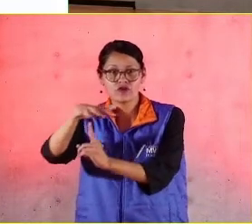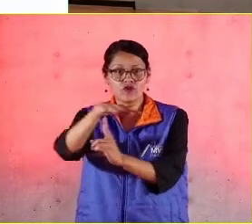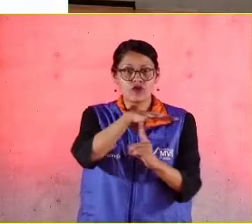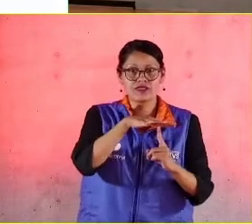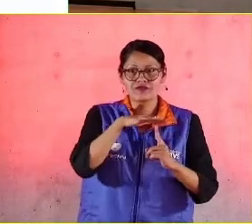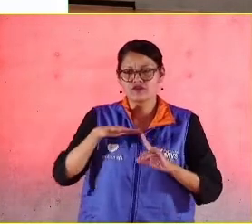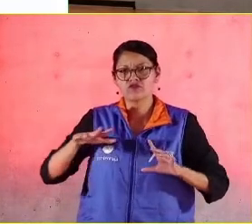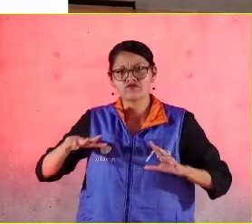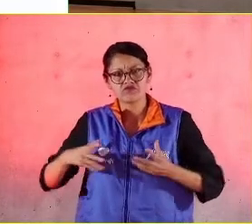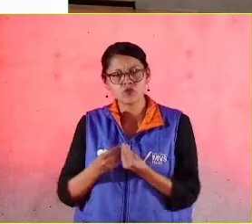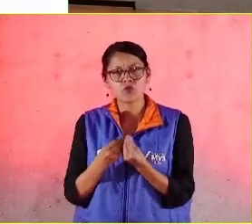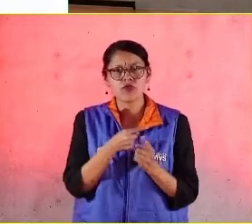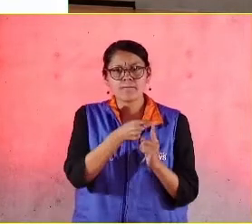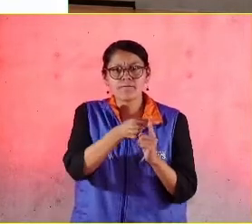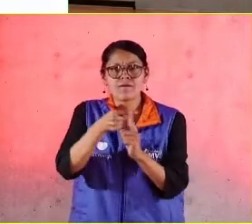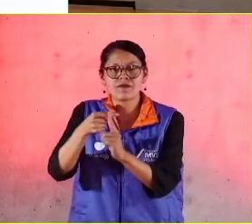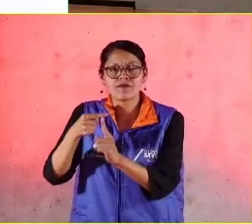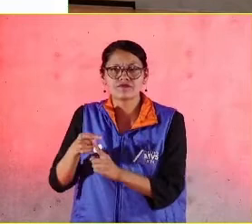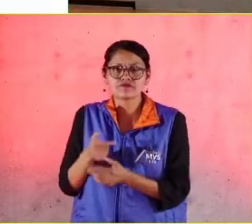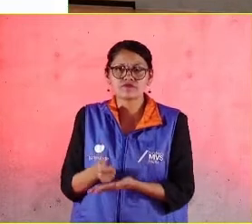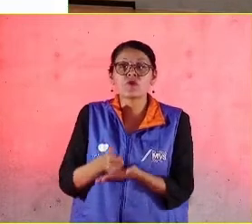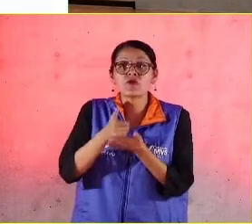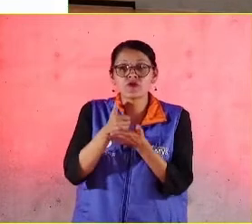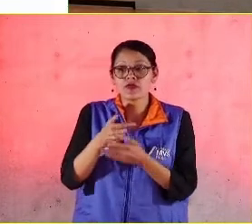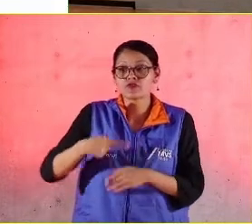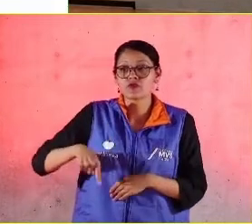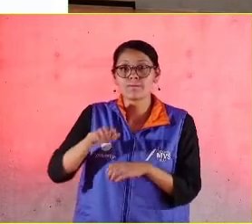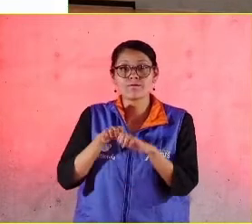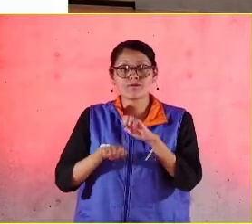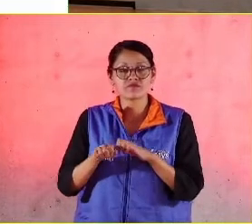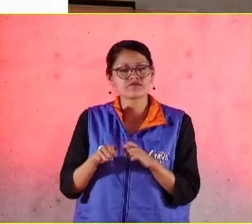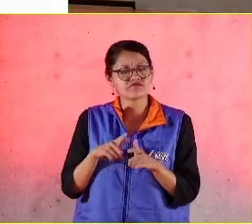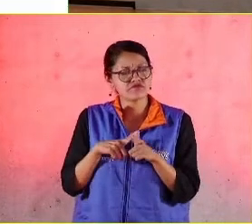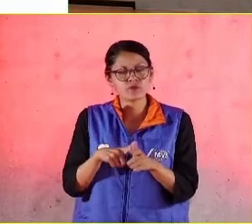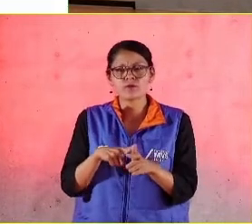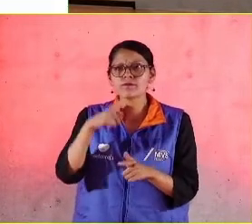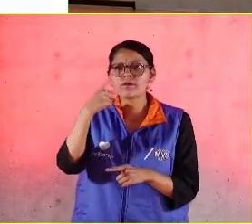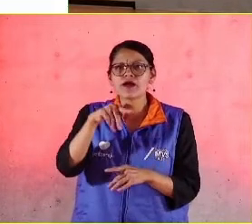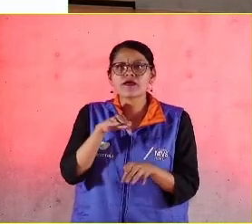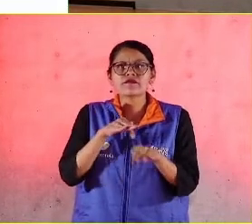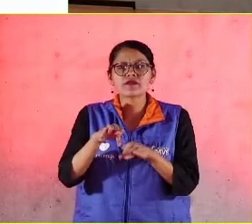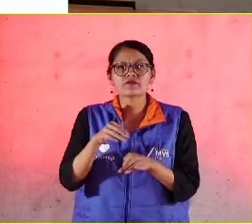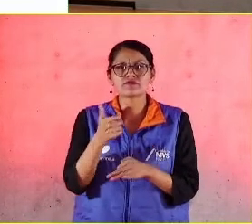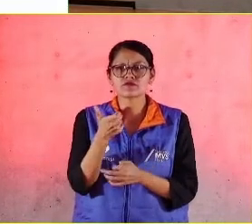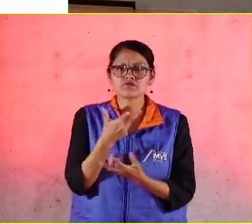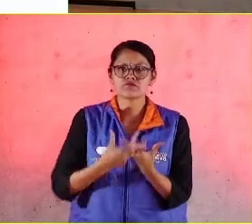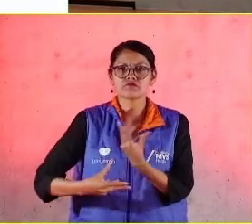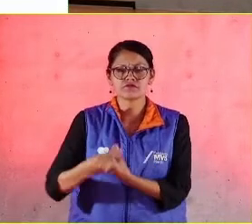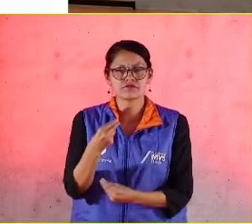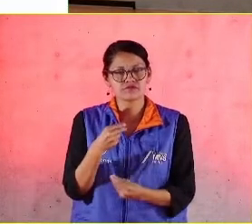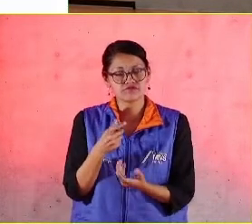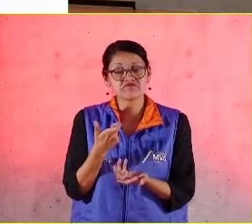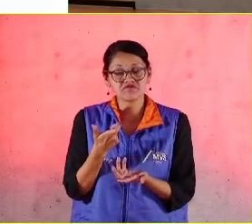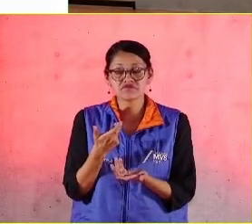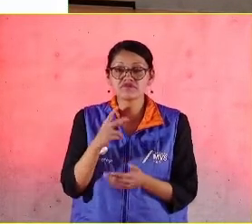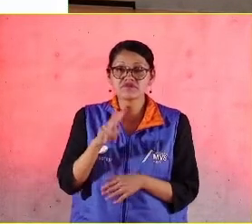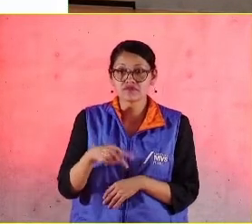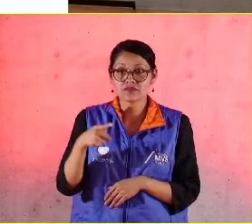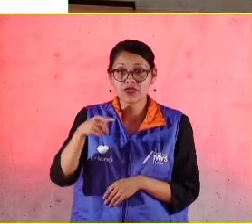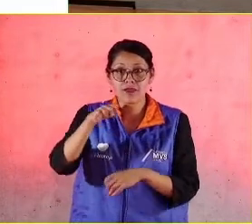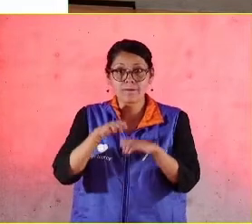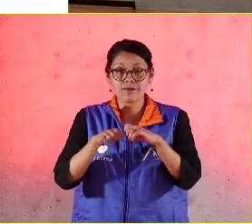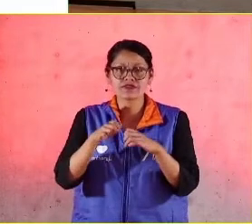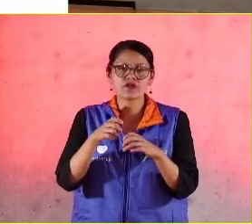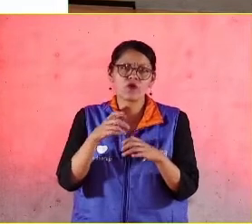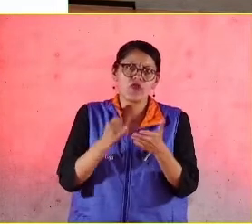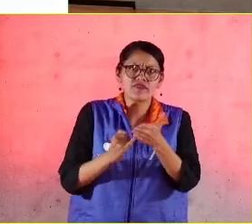del trabajo de las empresas, la que constituye al final el trabajo económico de este país. No son solo las grandes